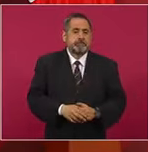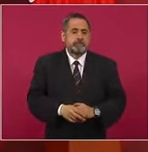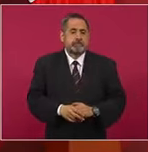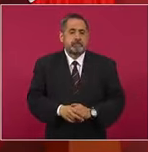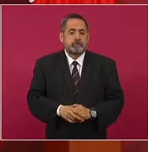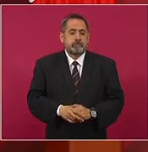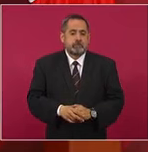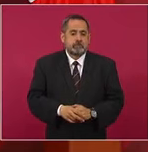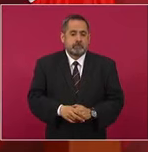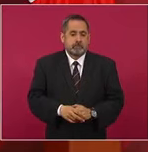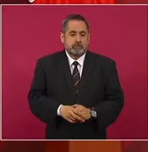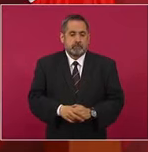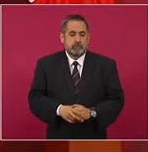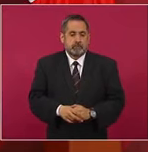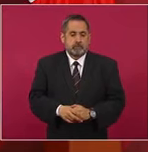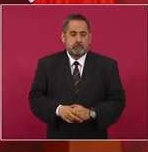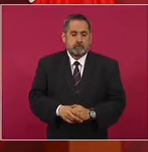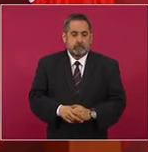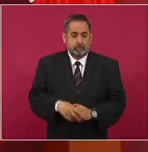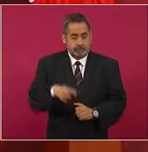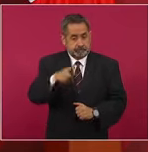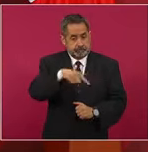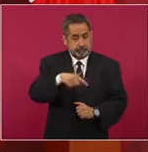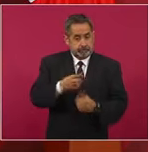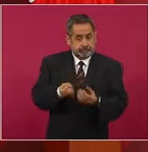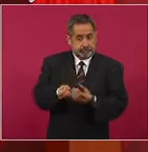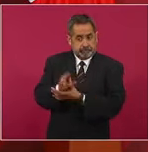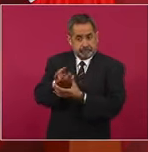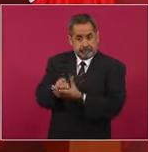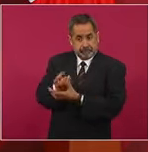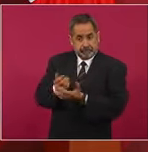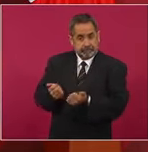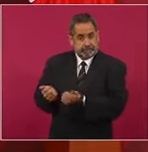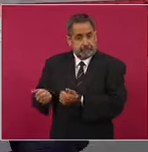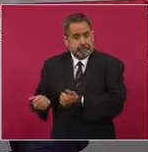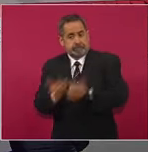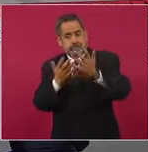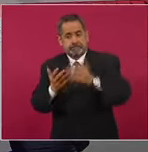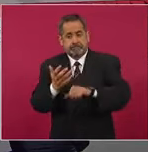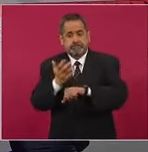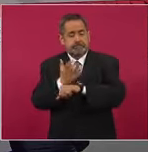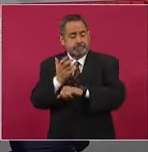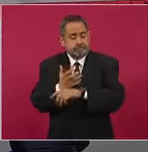Entonces, por aquí sacan a Estados Unidos